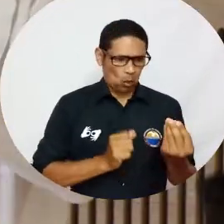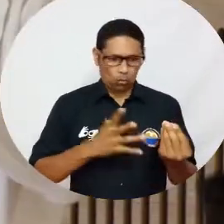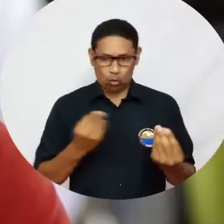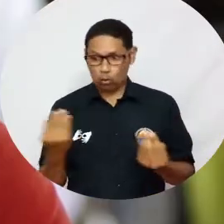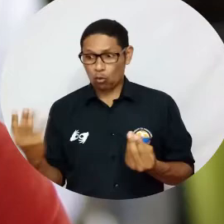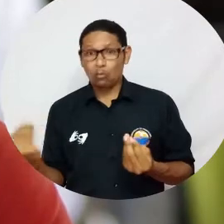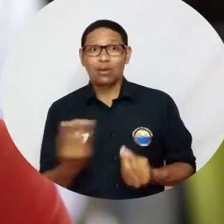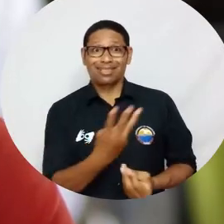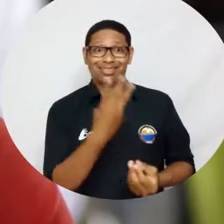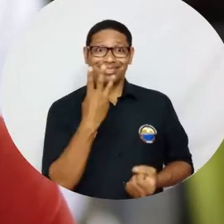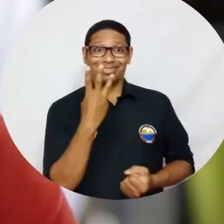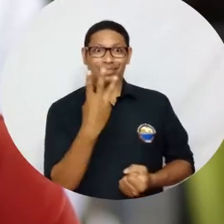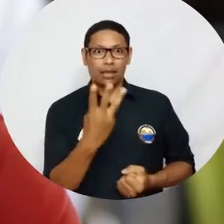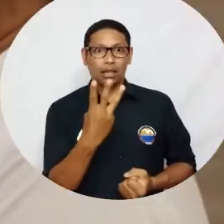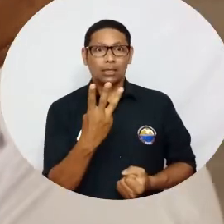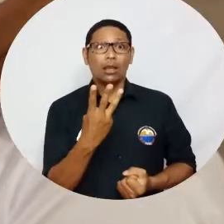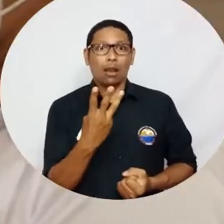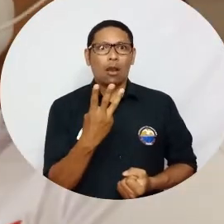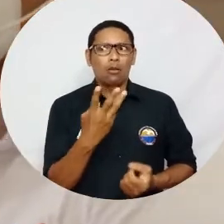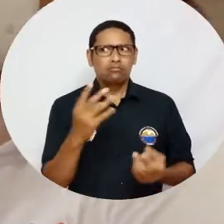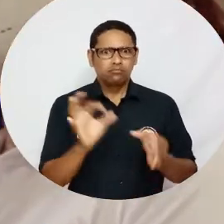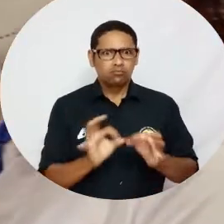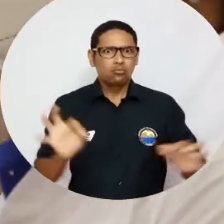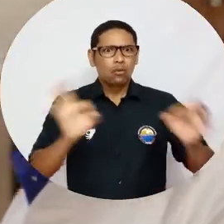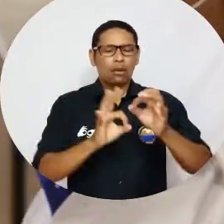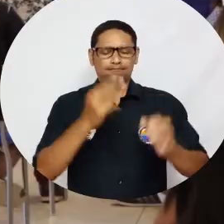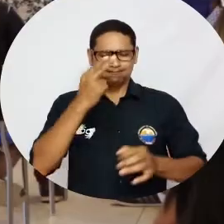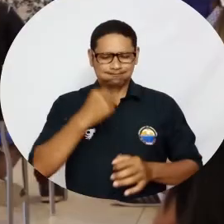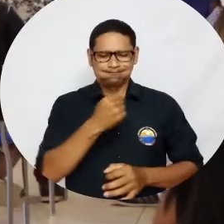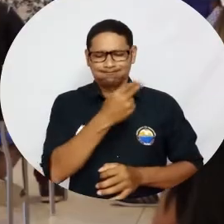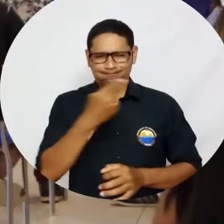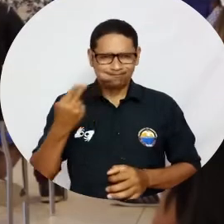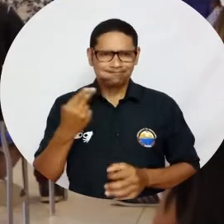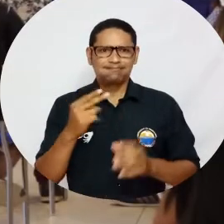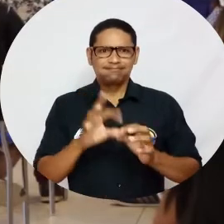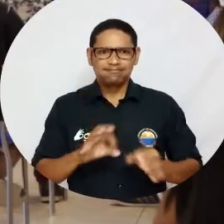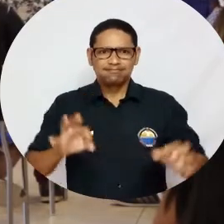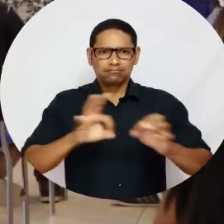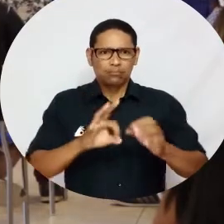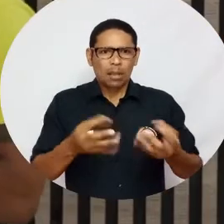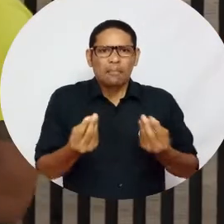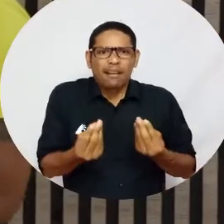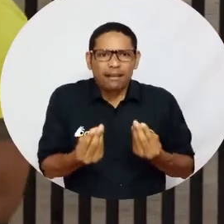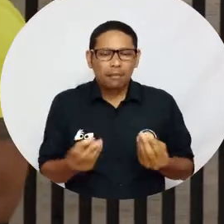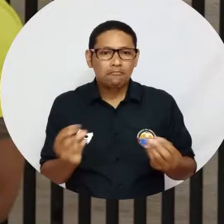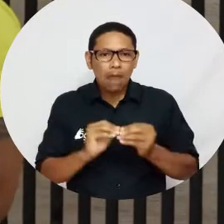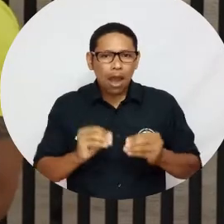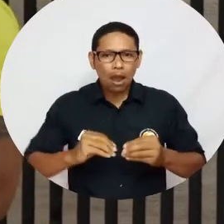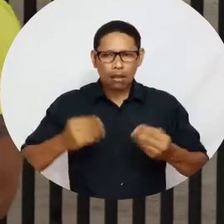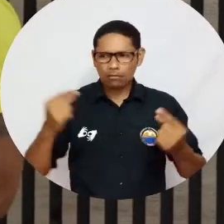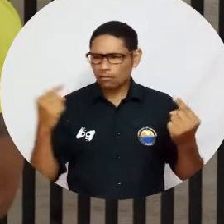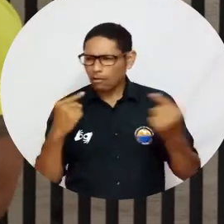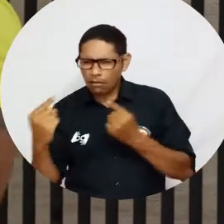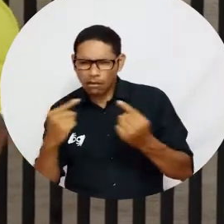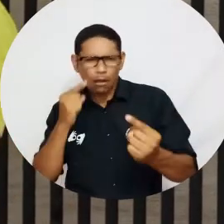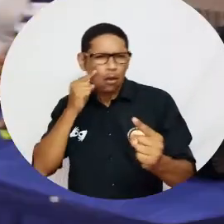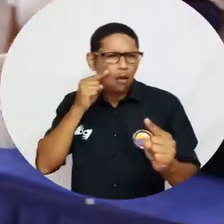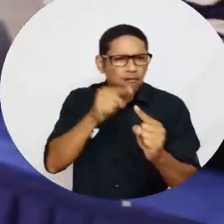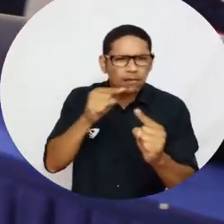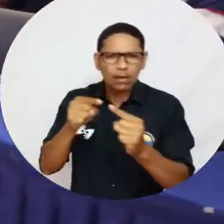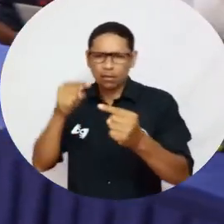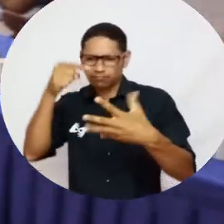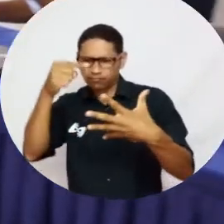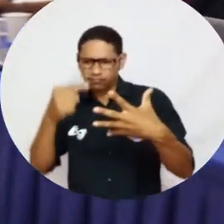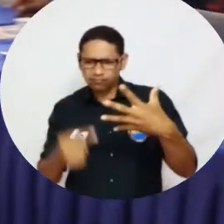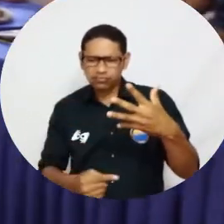encuentro entre los tres estamentos universitarios se da como un compromiso adquirido en la primera reunión de crear un órgano provisional para seguir concertando